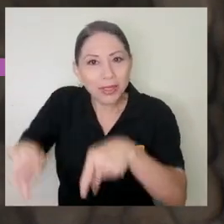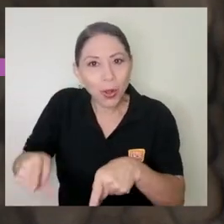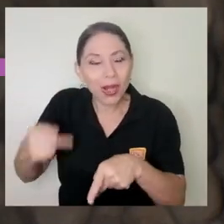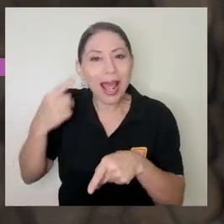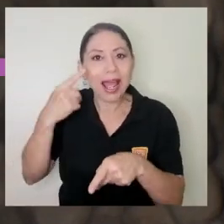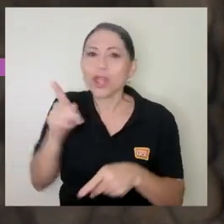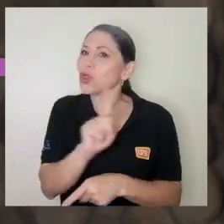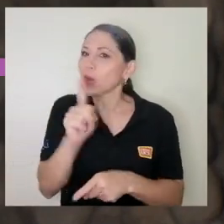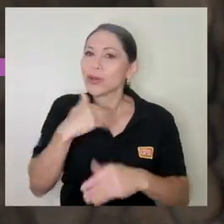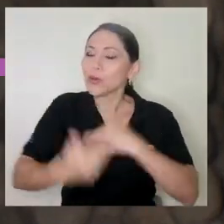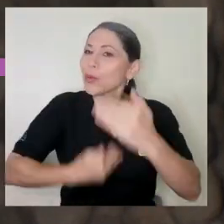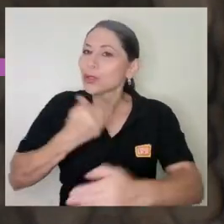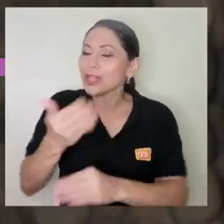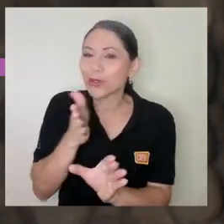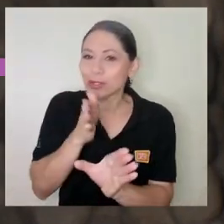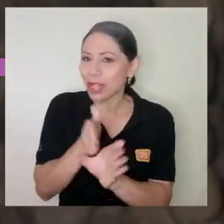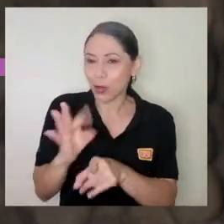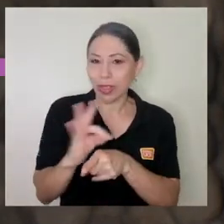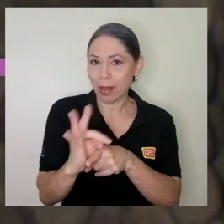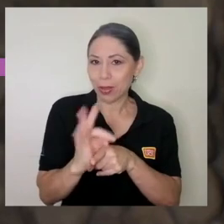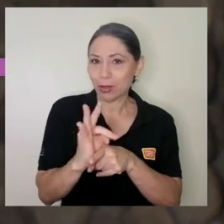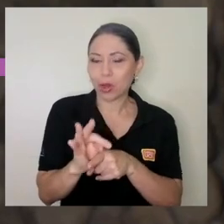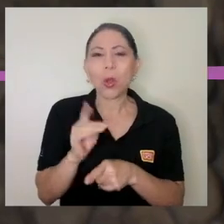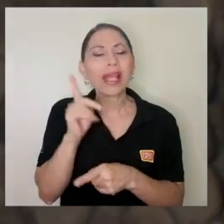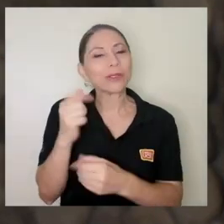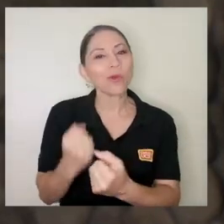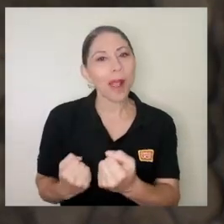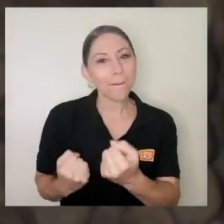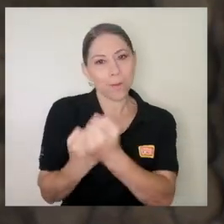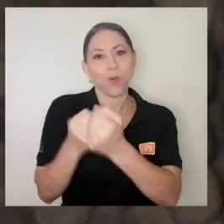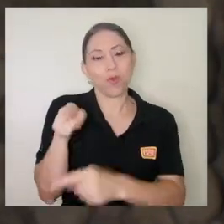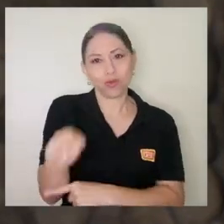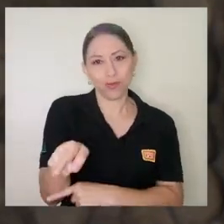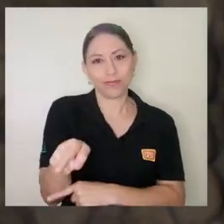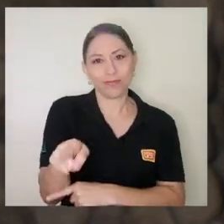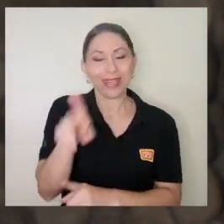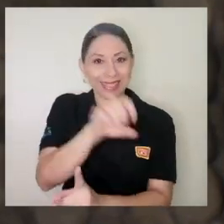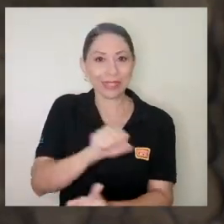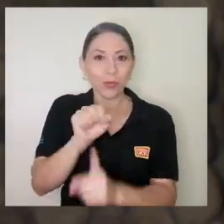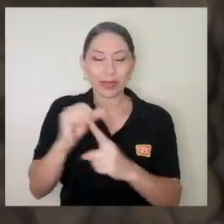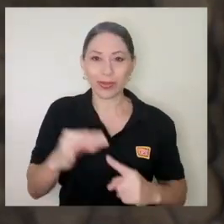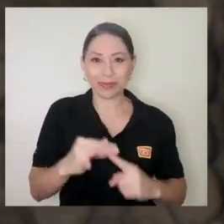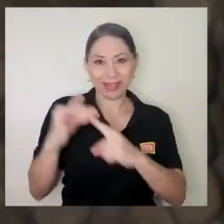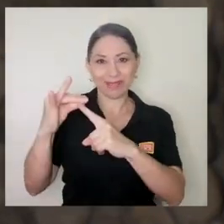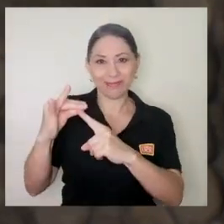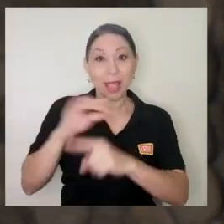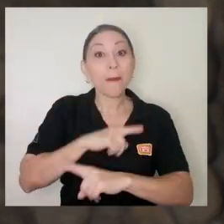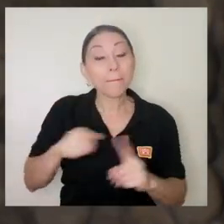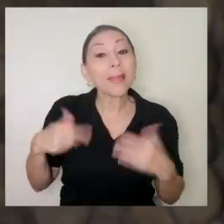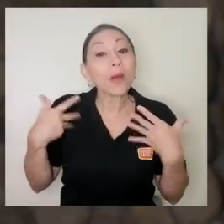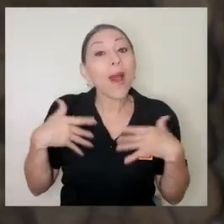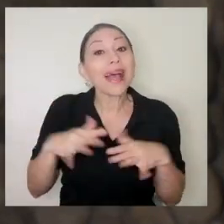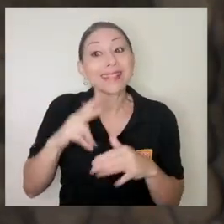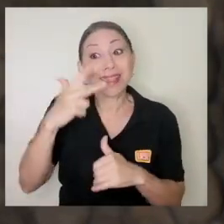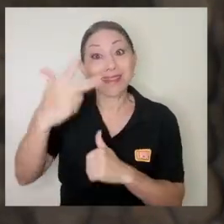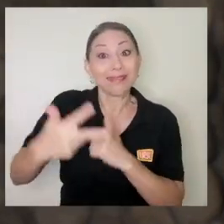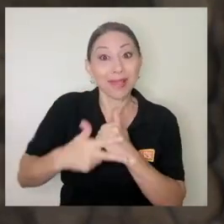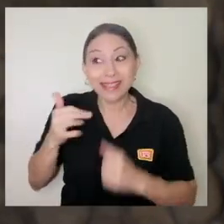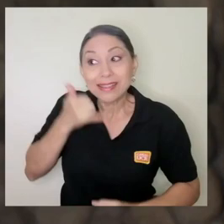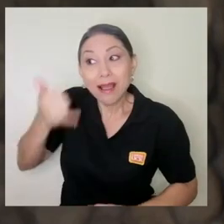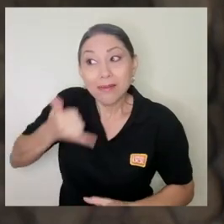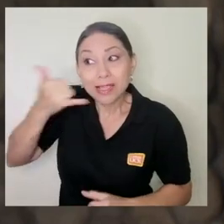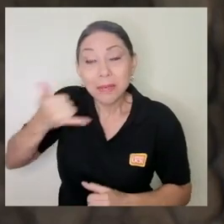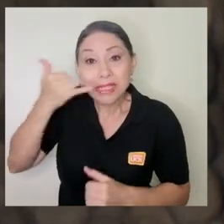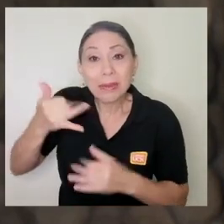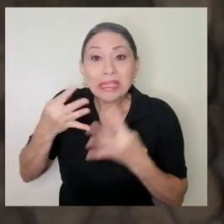es un proceso psicoterapéutico, en realidad es un apoyo, ¿verdad?, en esta circunstancia especial, pero le devuelven hasta tres llamadas de seguimiento para